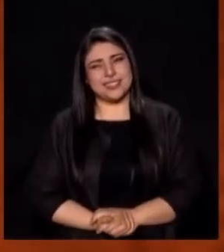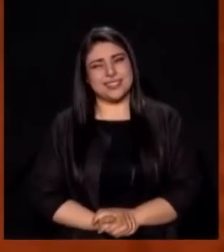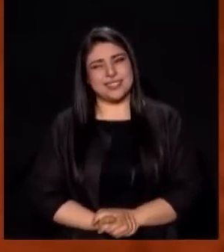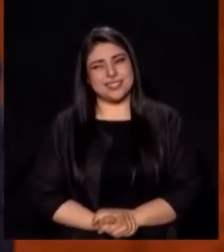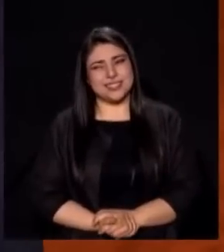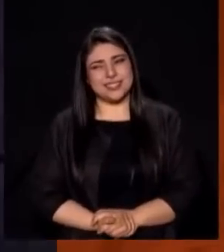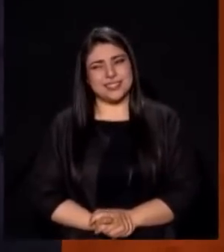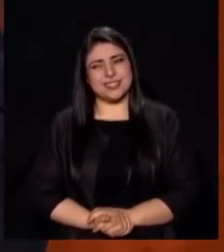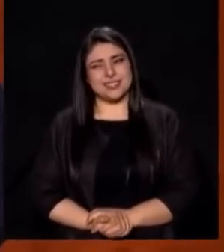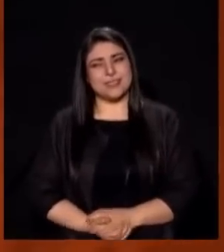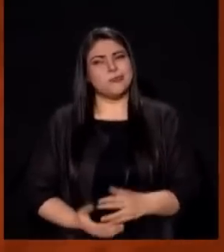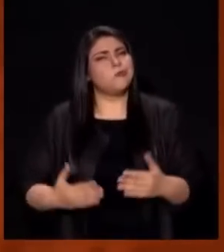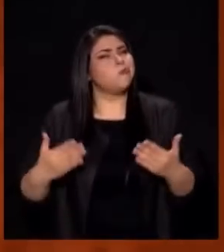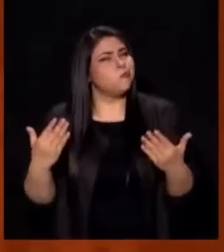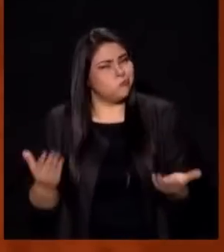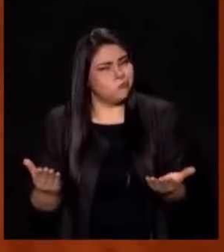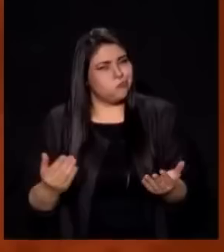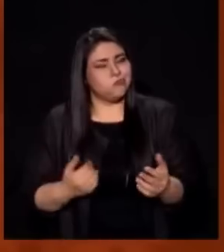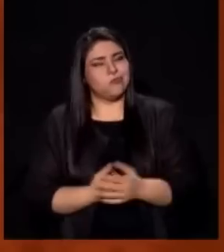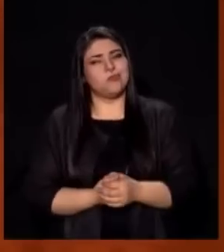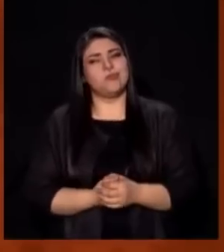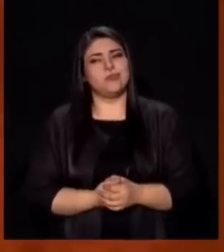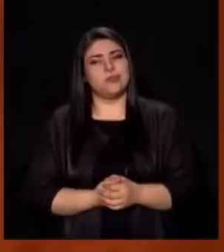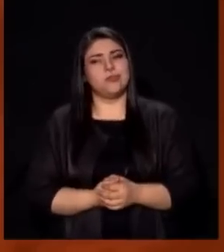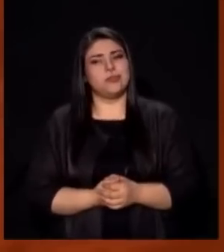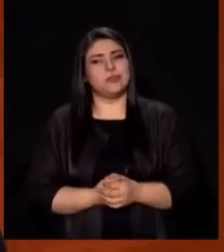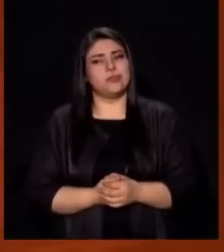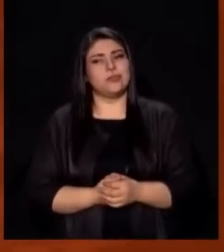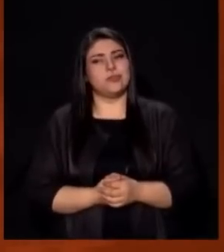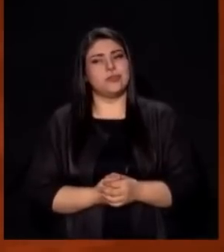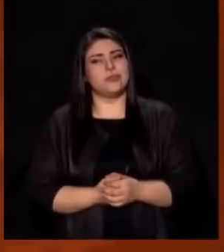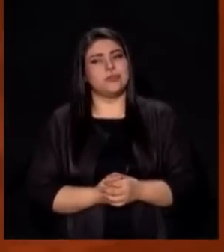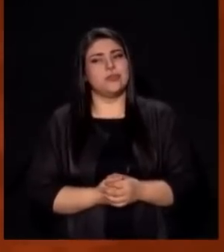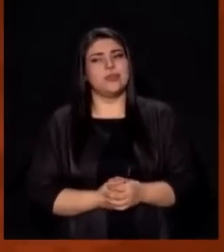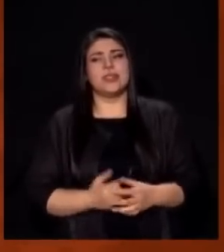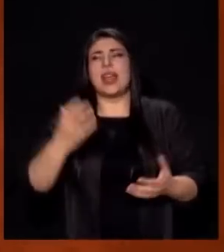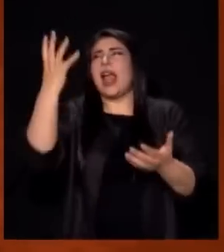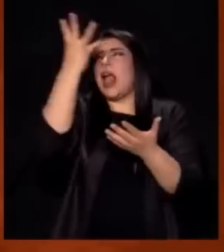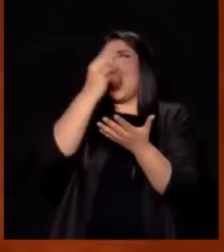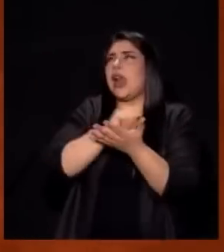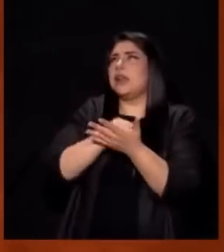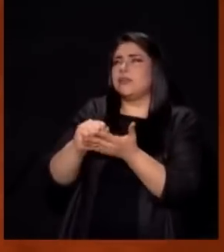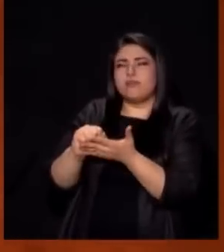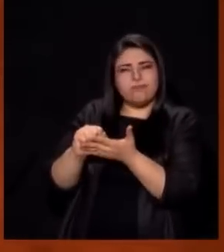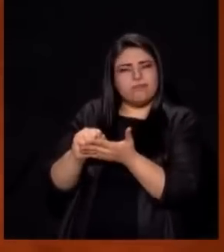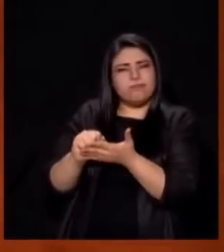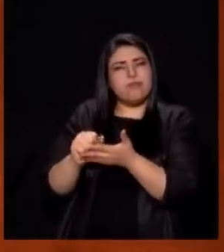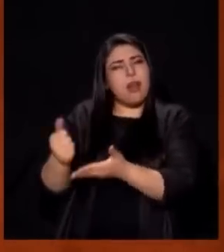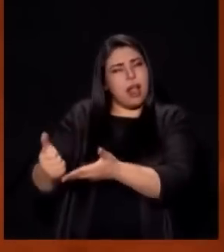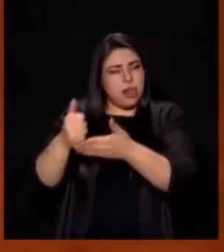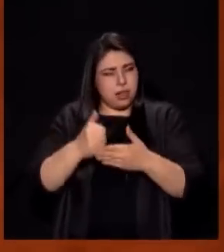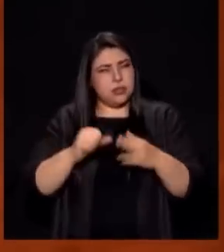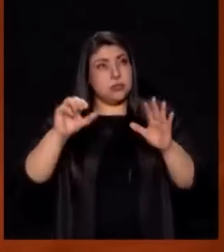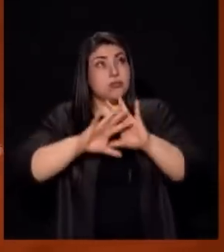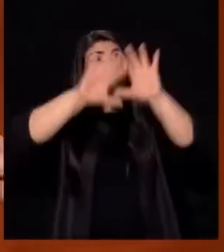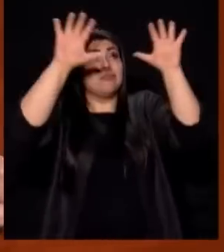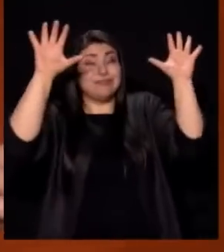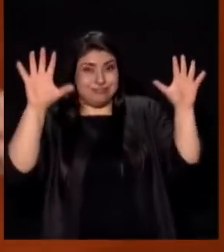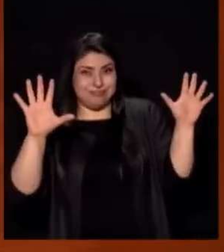Lo que quiero Desarrollar hoy Por el Espíritu Santo Es que La herencia